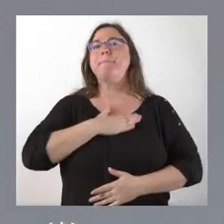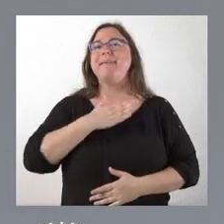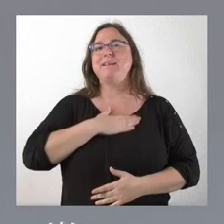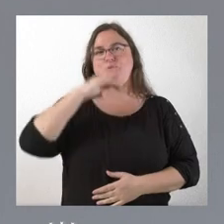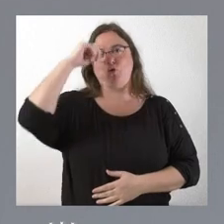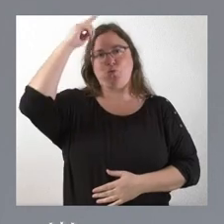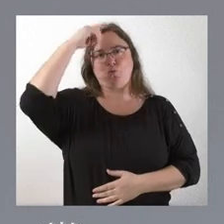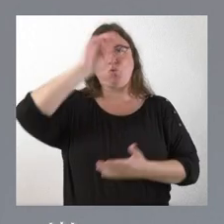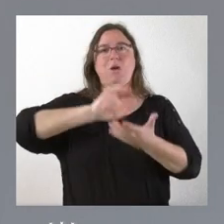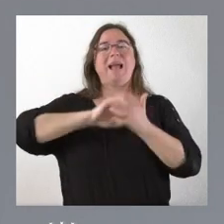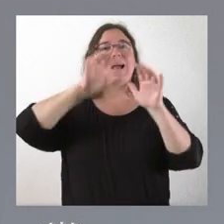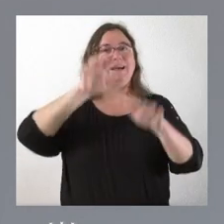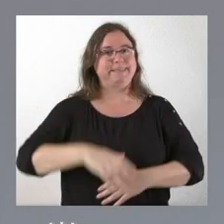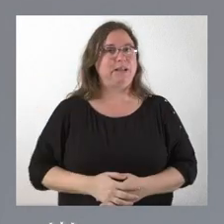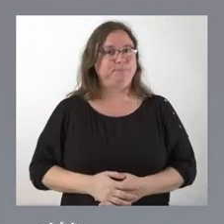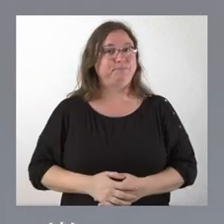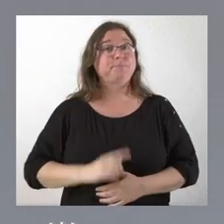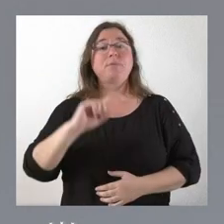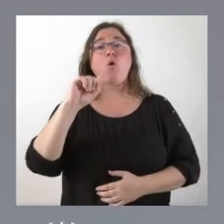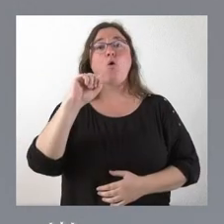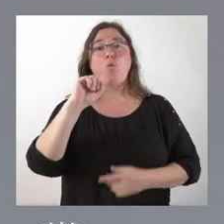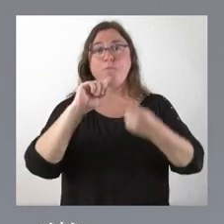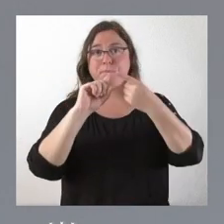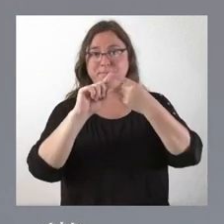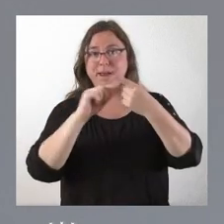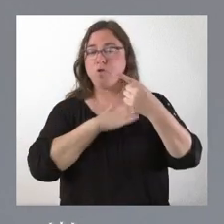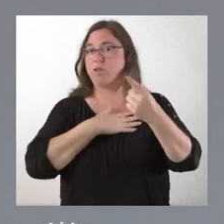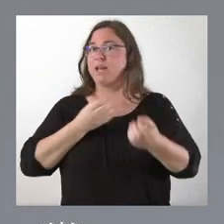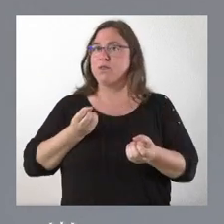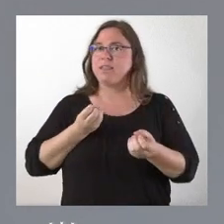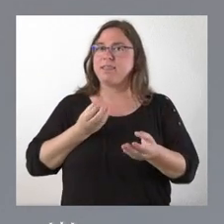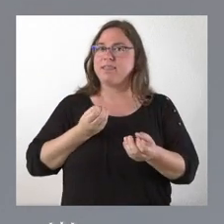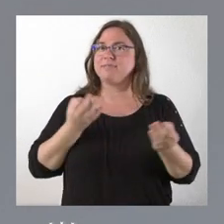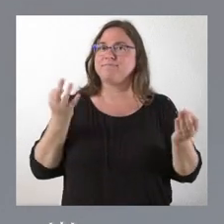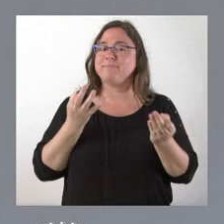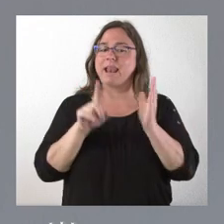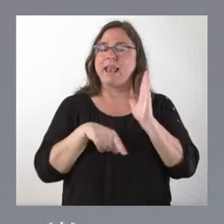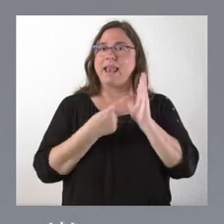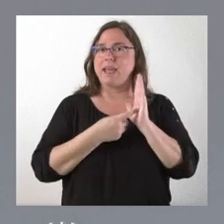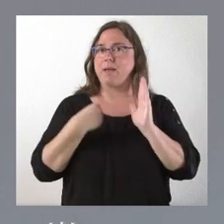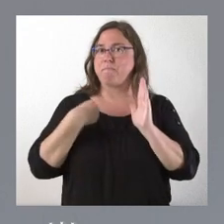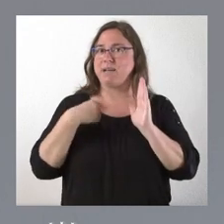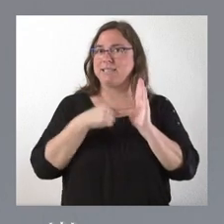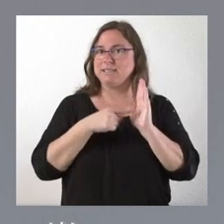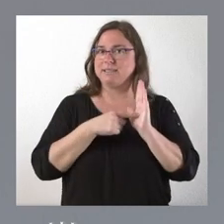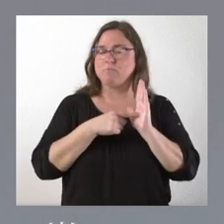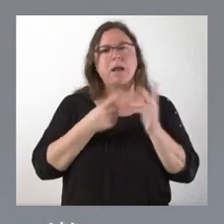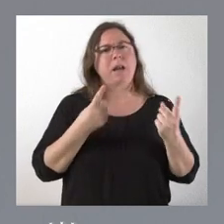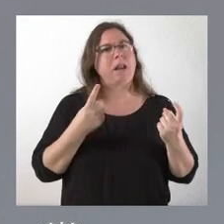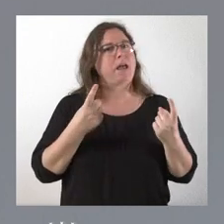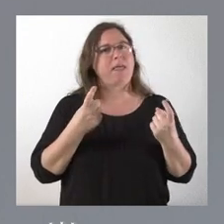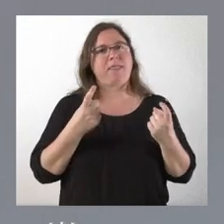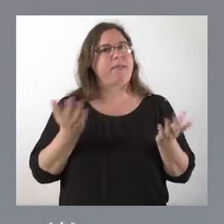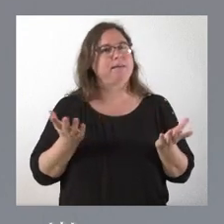Castilla y León. Lo primero que tengo que decir es que esta ley pues era muy necesaria,